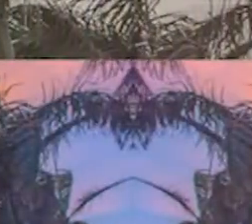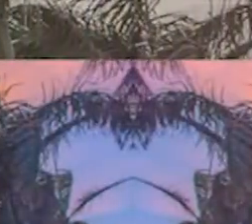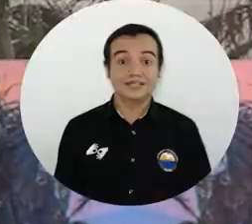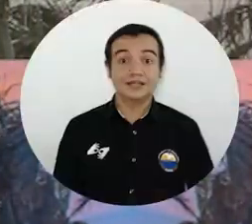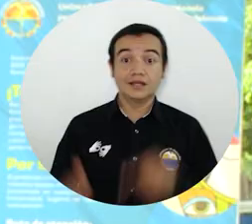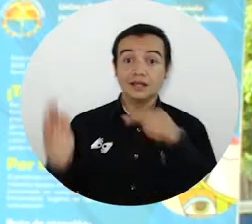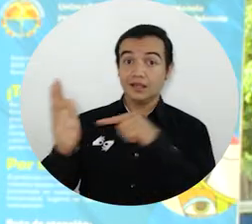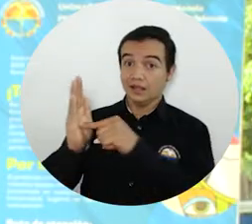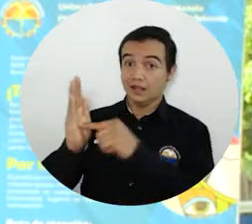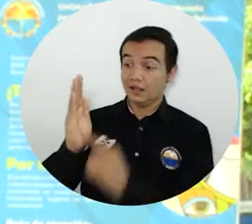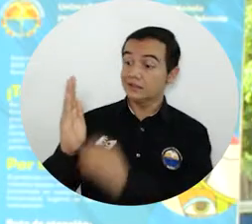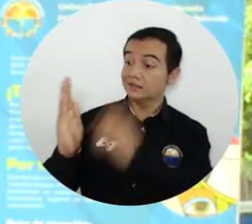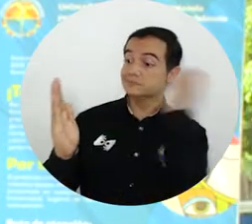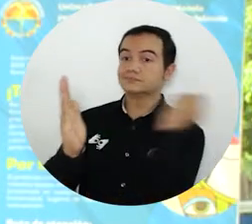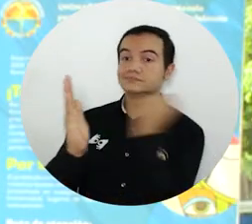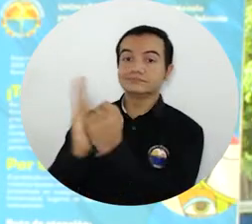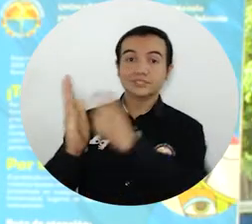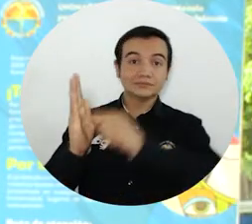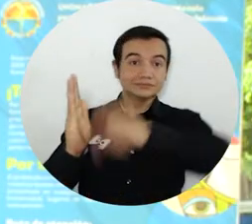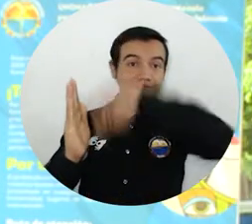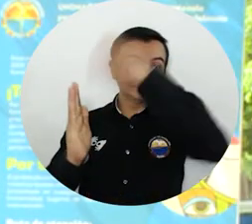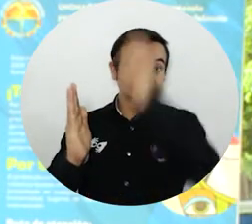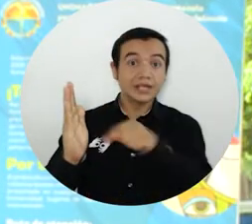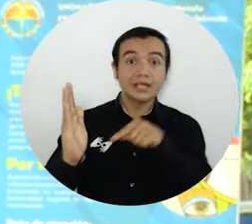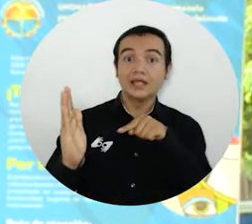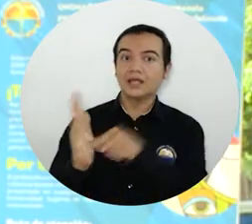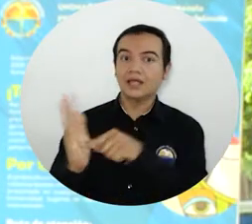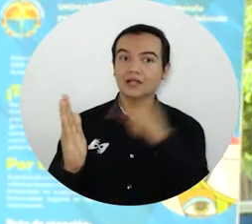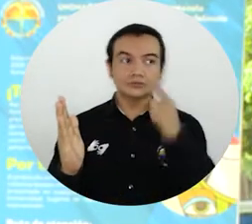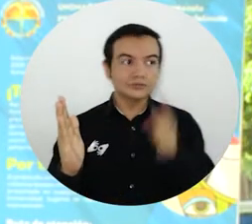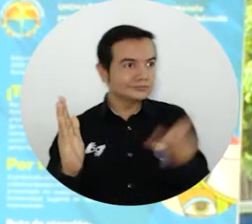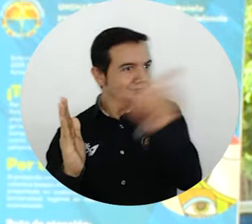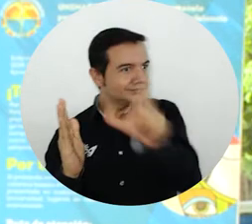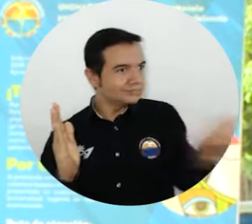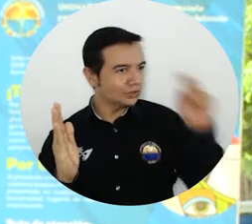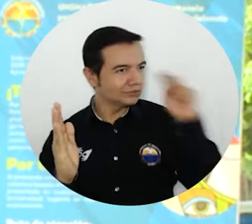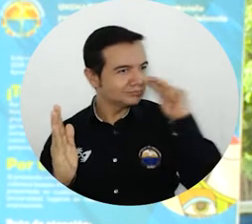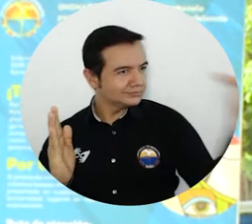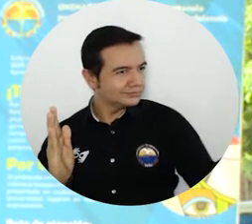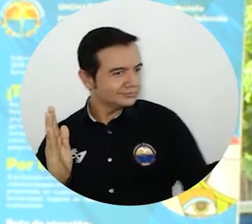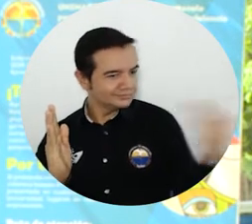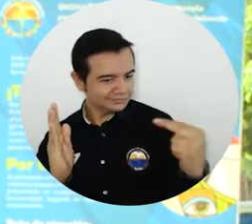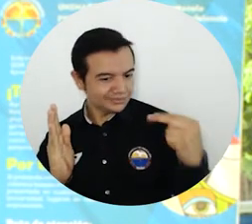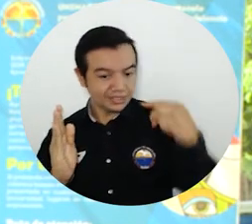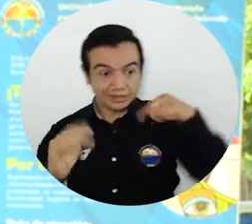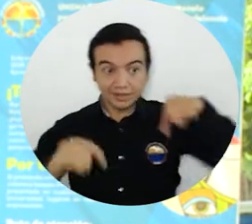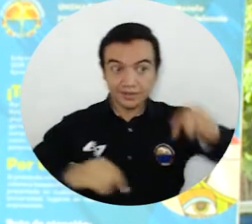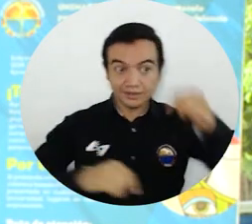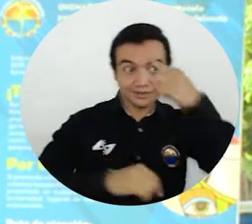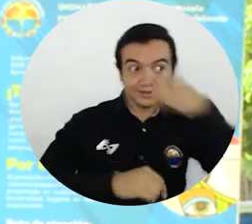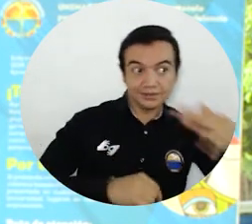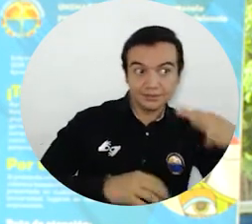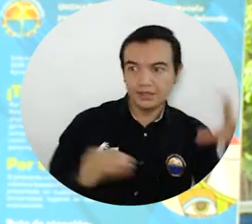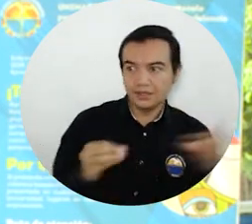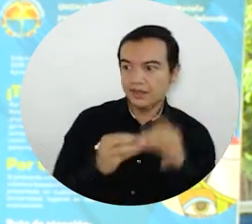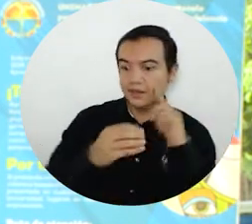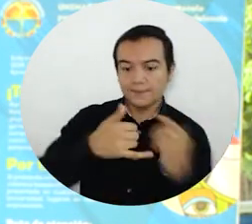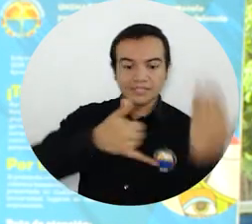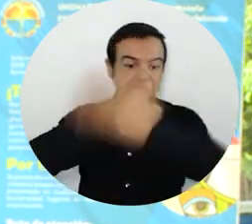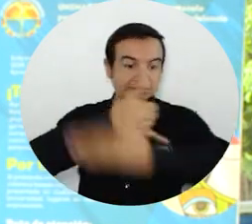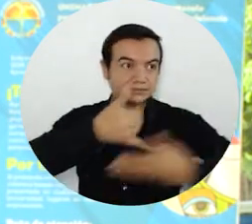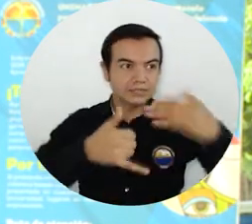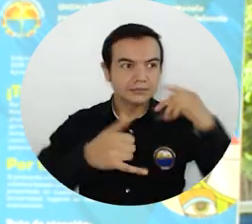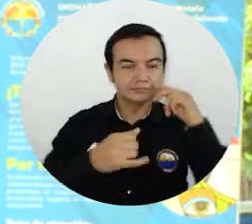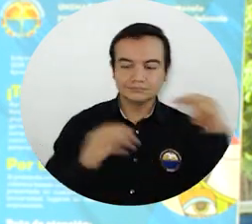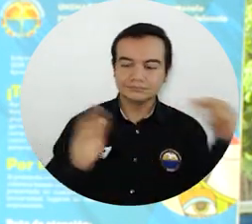Con esta certificación de TEDQual lo que le estamos demostrando a nuestros grupos de interés tanto de la ciudad como de la región y el país es que